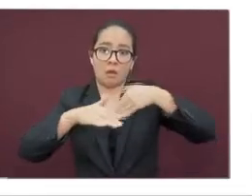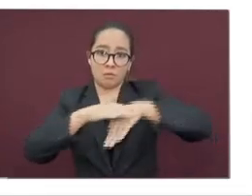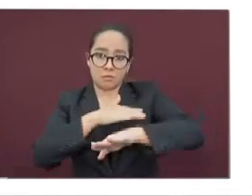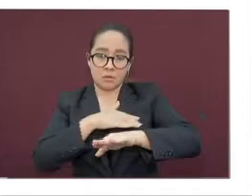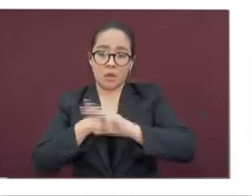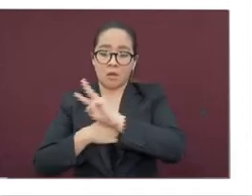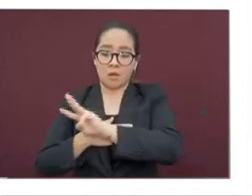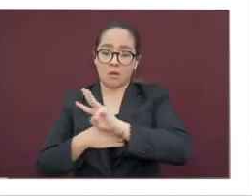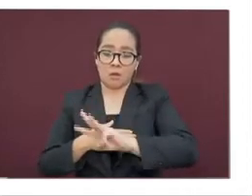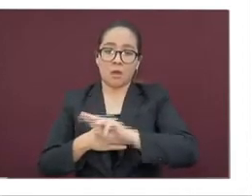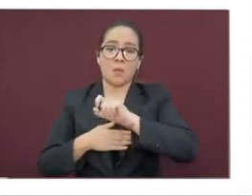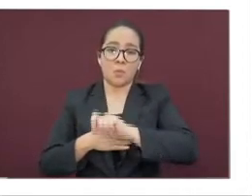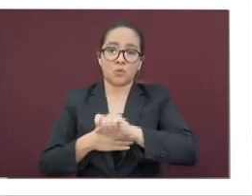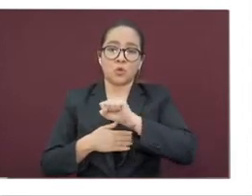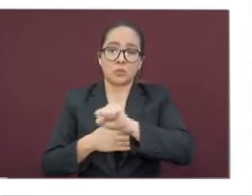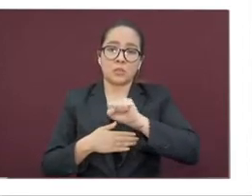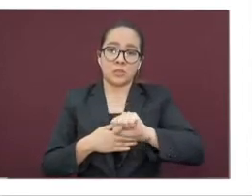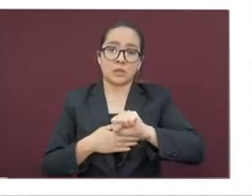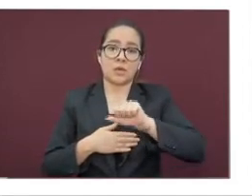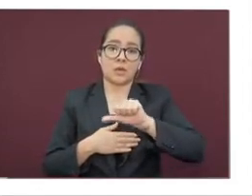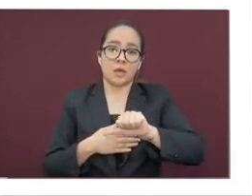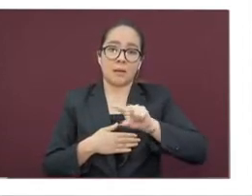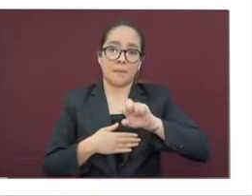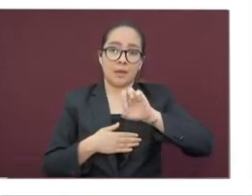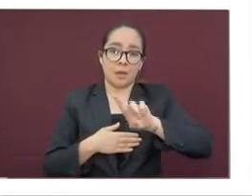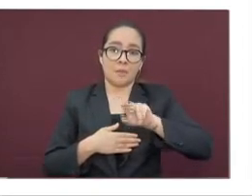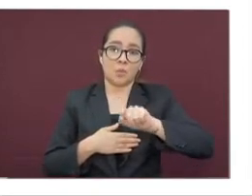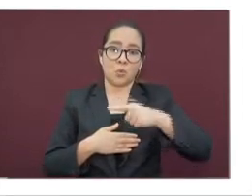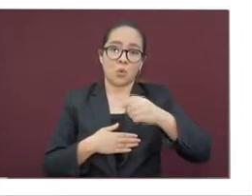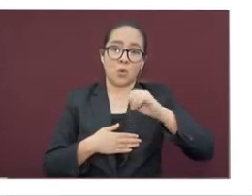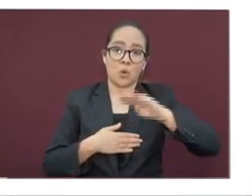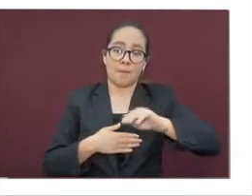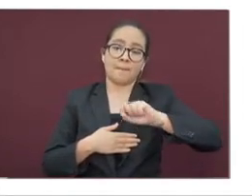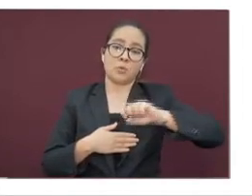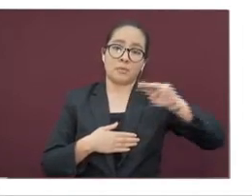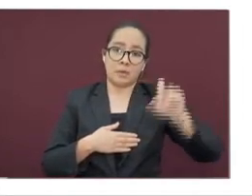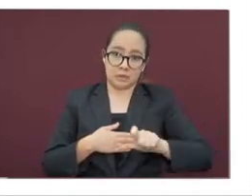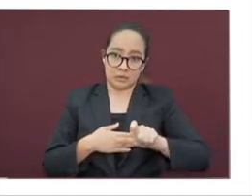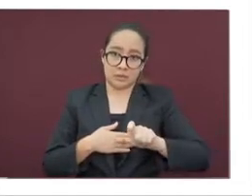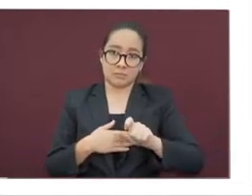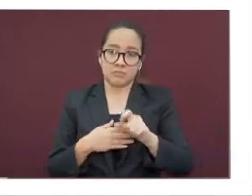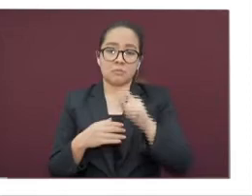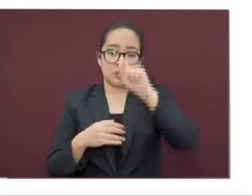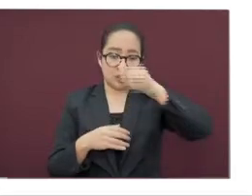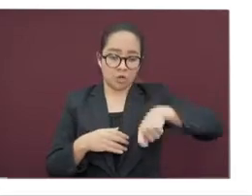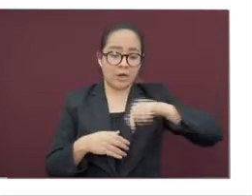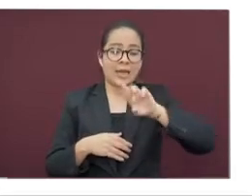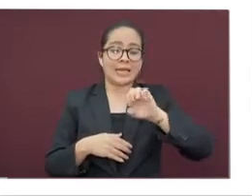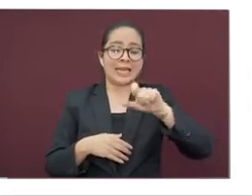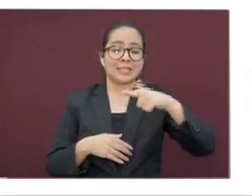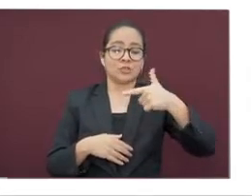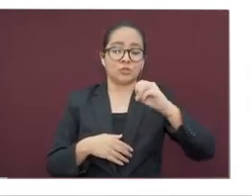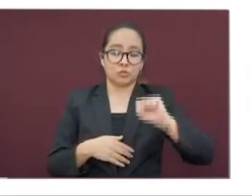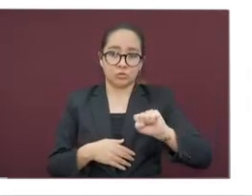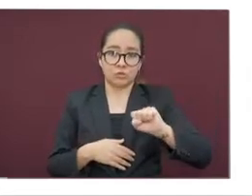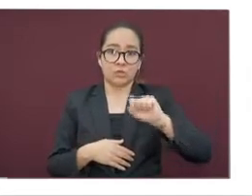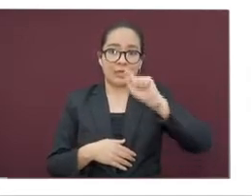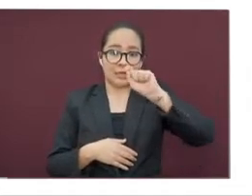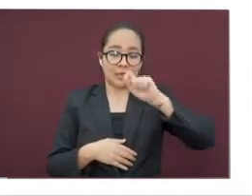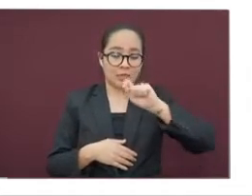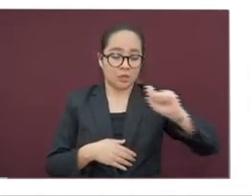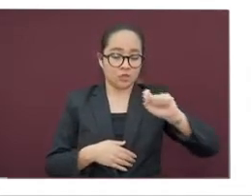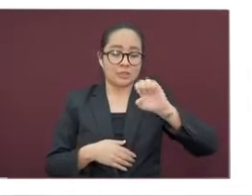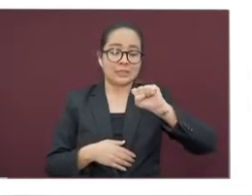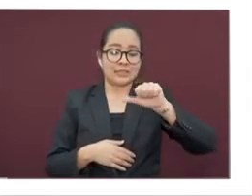.ssaver.gov.mx Diagonal riesgos, guión sanitarios,